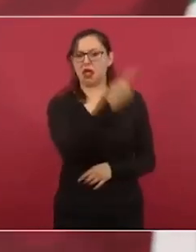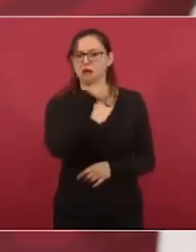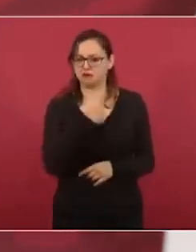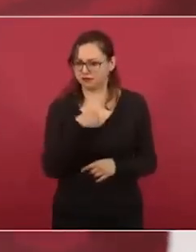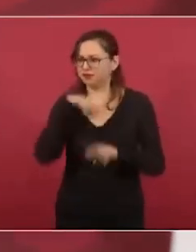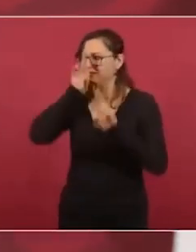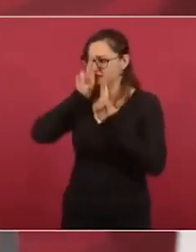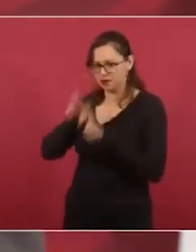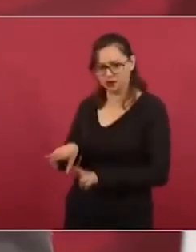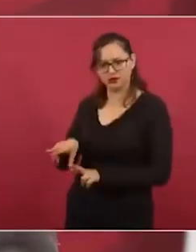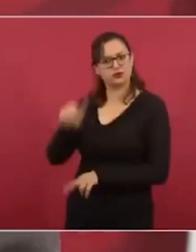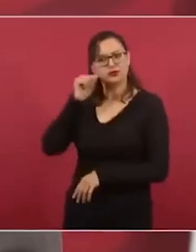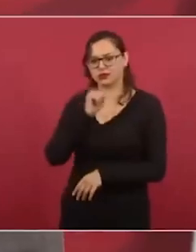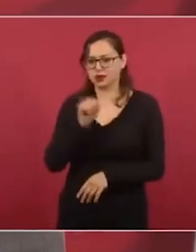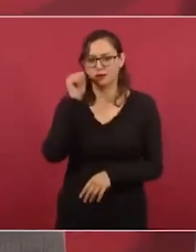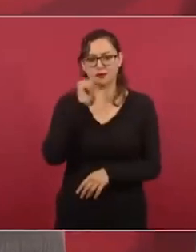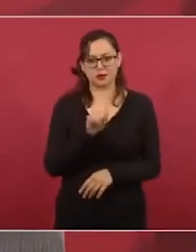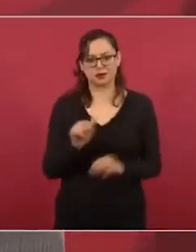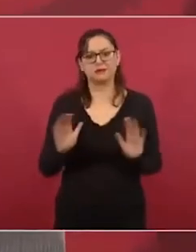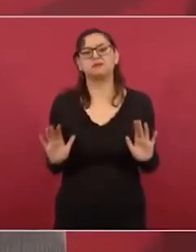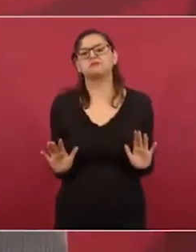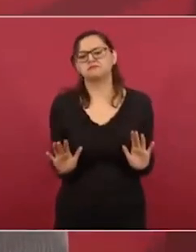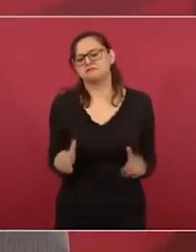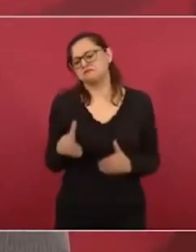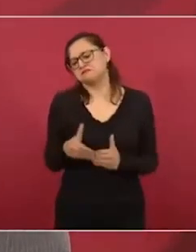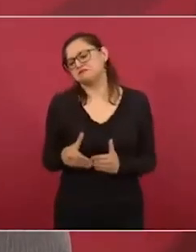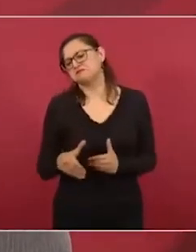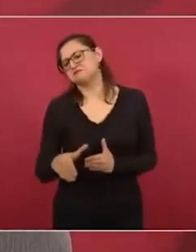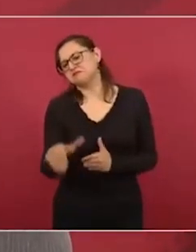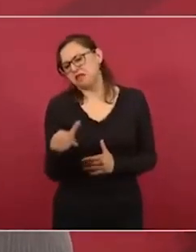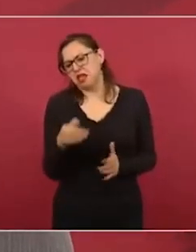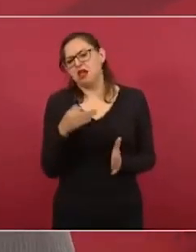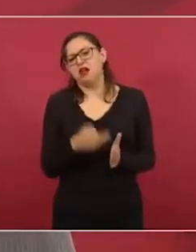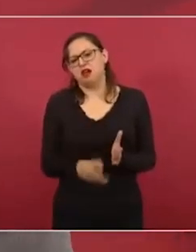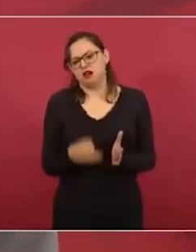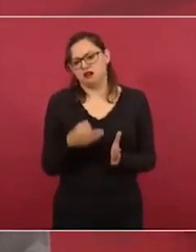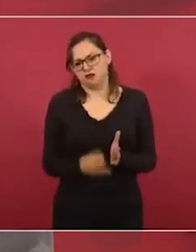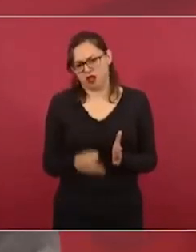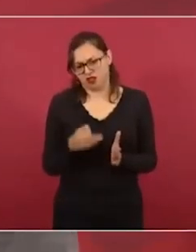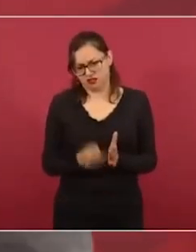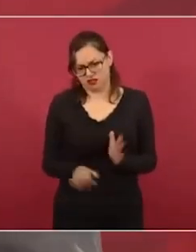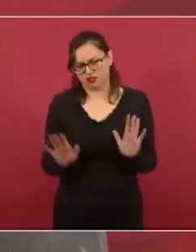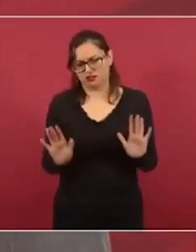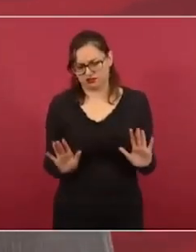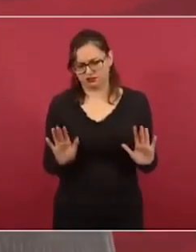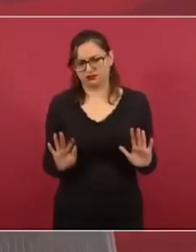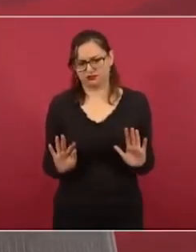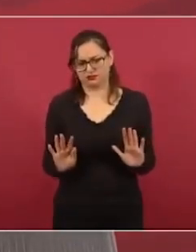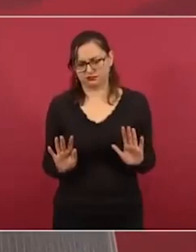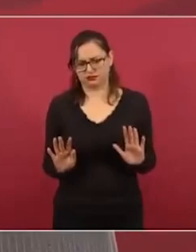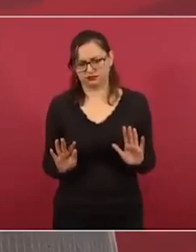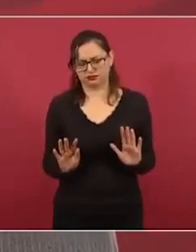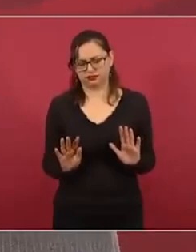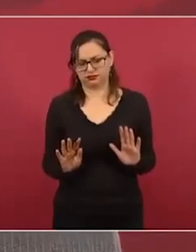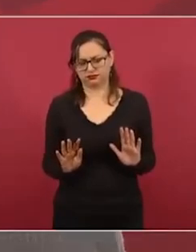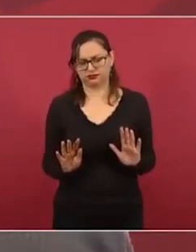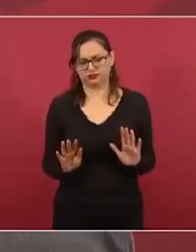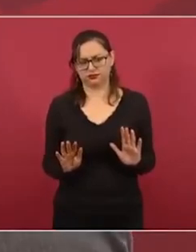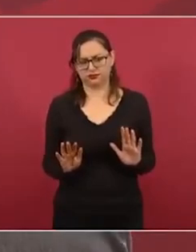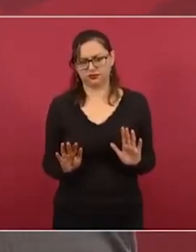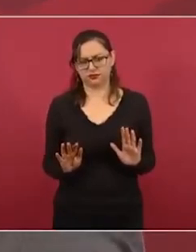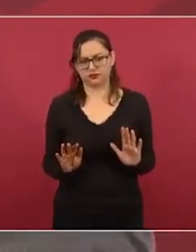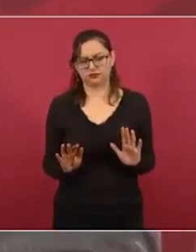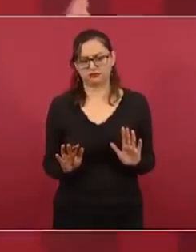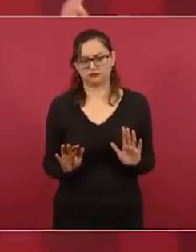falta para la cumbre y